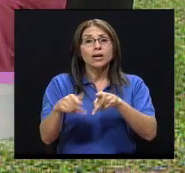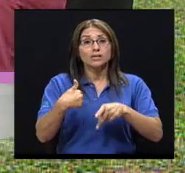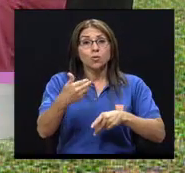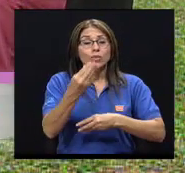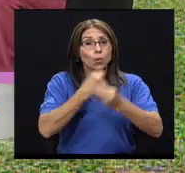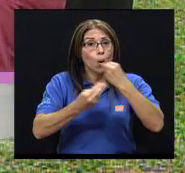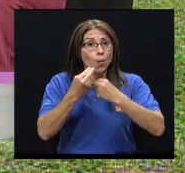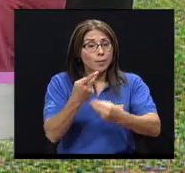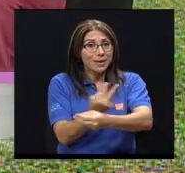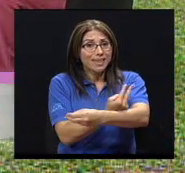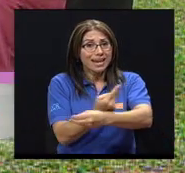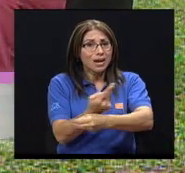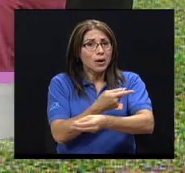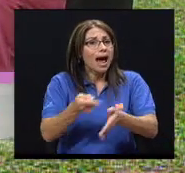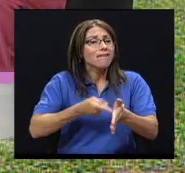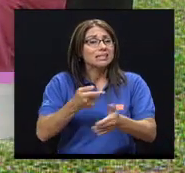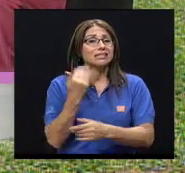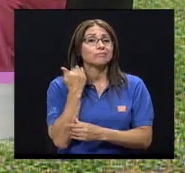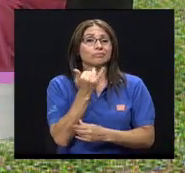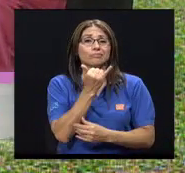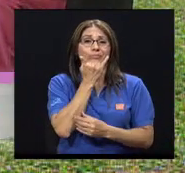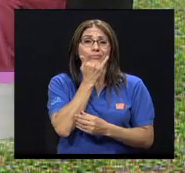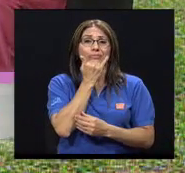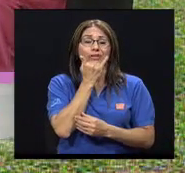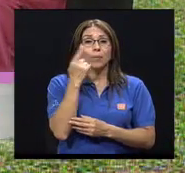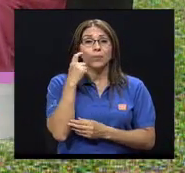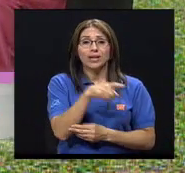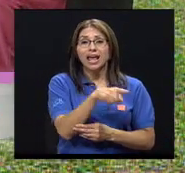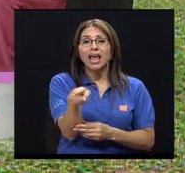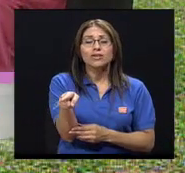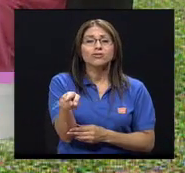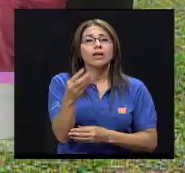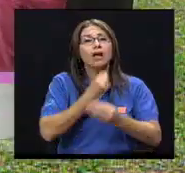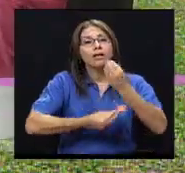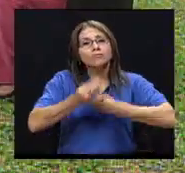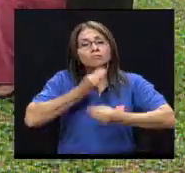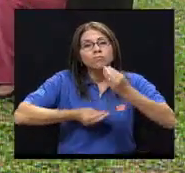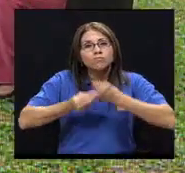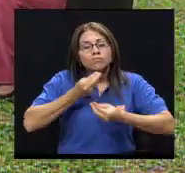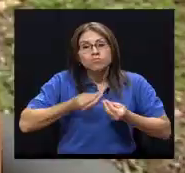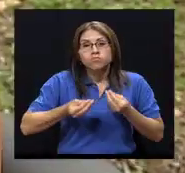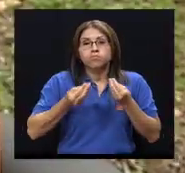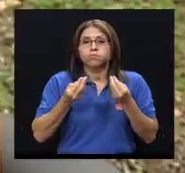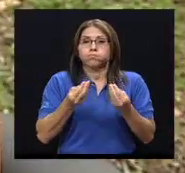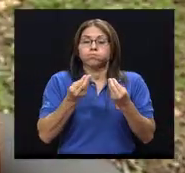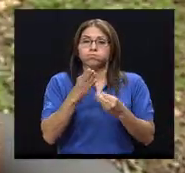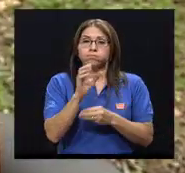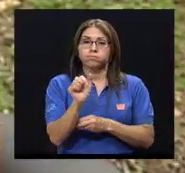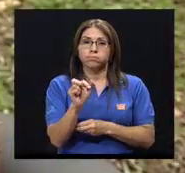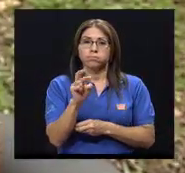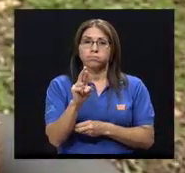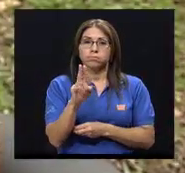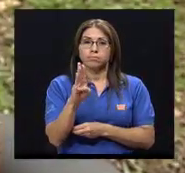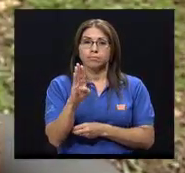la alimentación vegetariana es incurrir en el exceso, el consumo de carbohidratos. Esa es de las principales cosas que vigilamos.